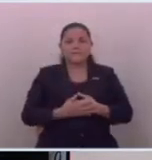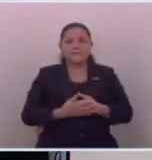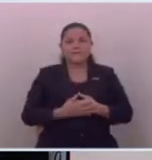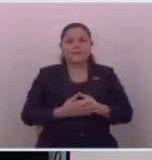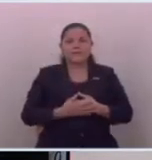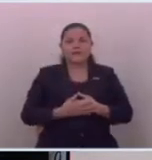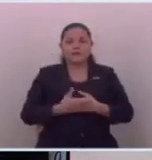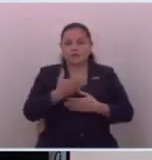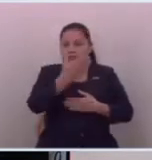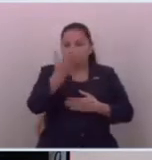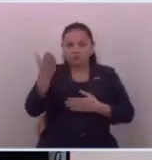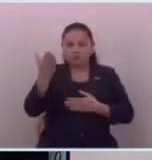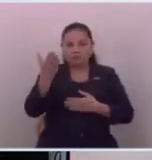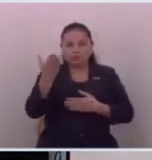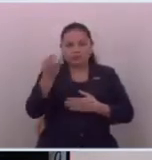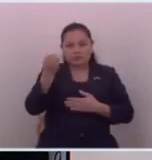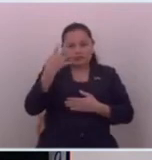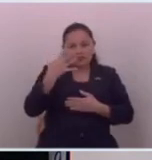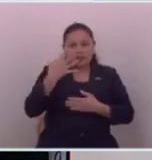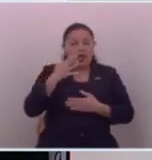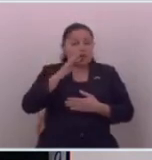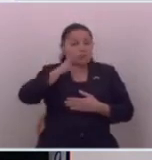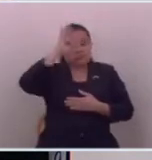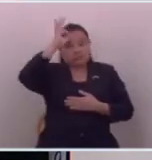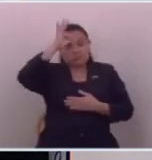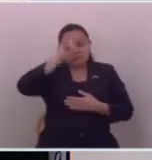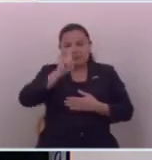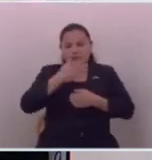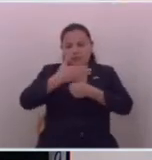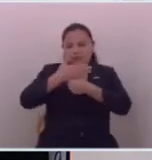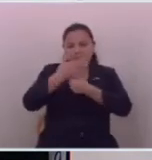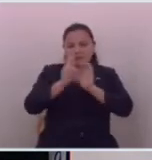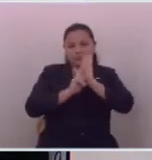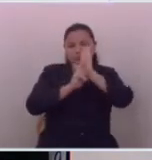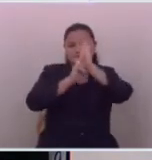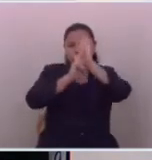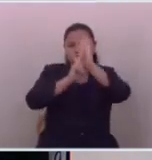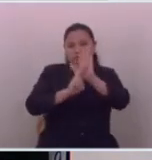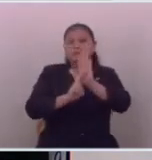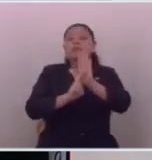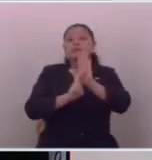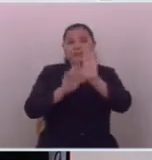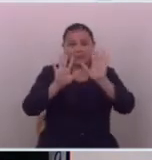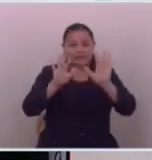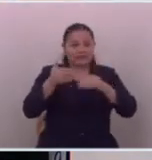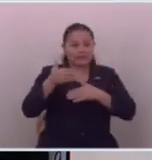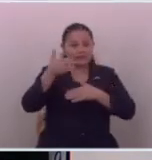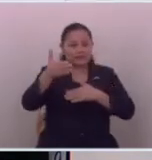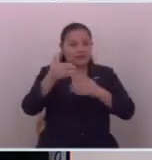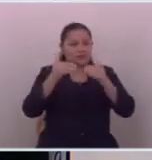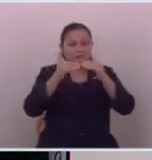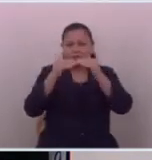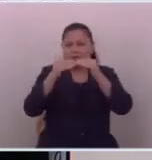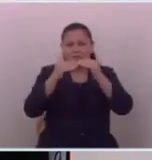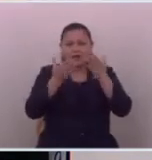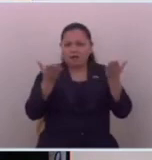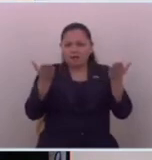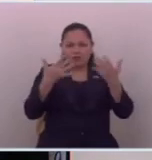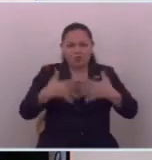y ustedes no me pueden decir que no sabían porque el partido que representan estuvo 10 años jugando ese juego